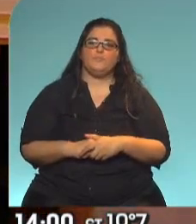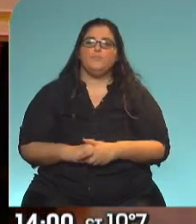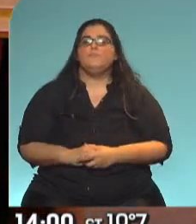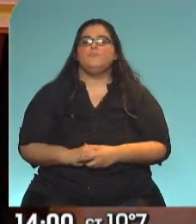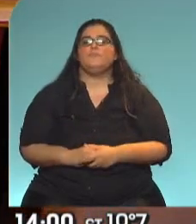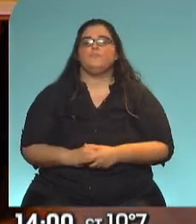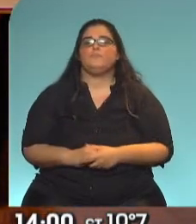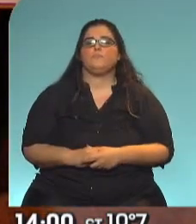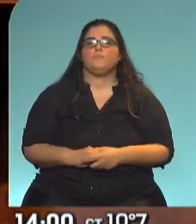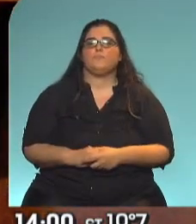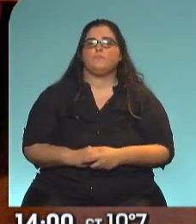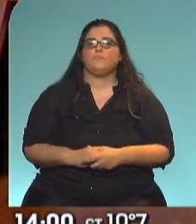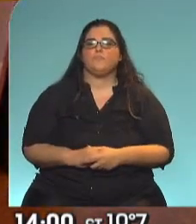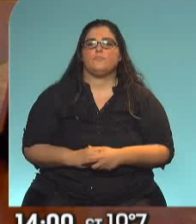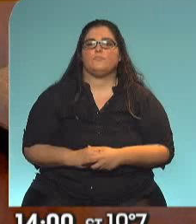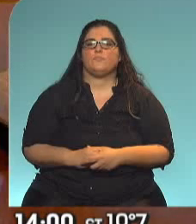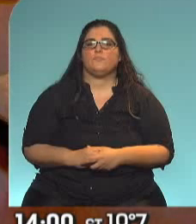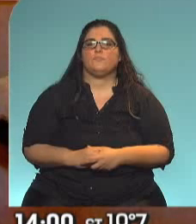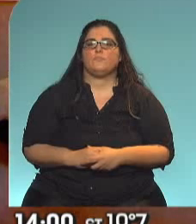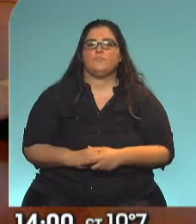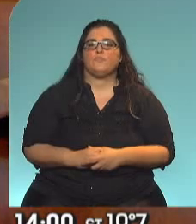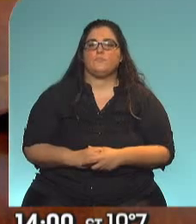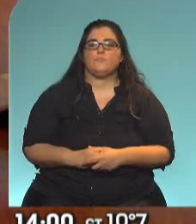Chau. Chau. Chau.